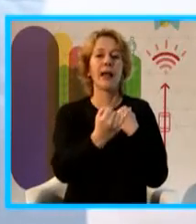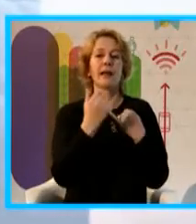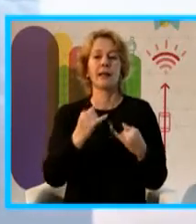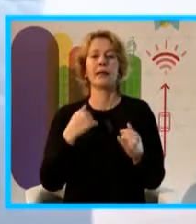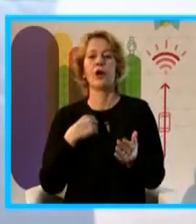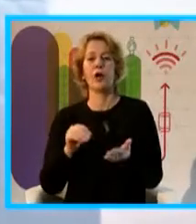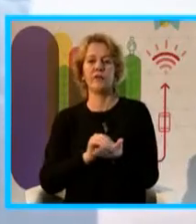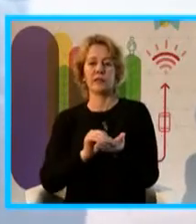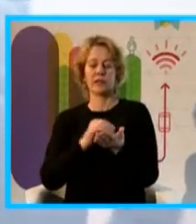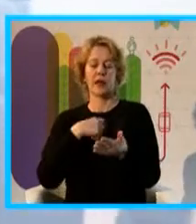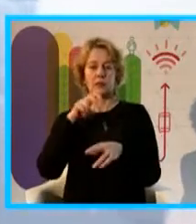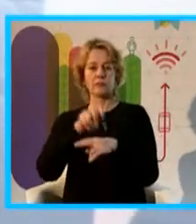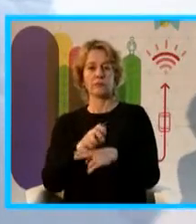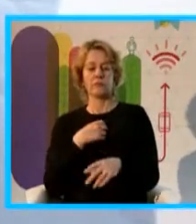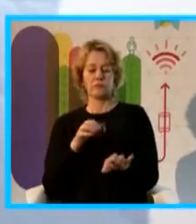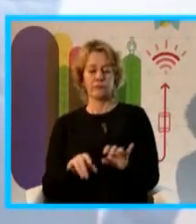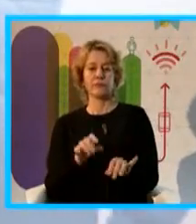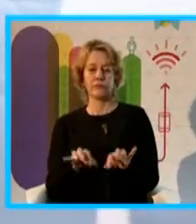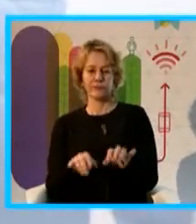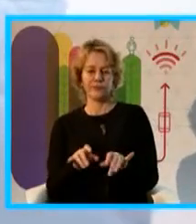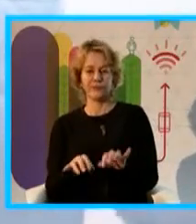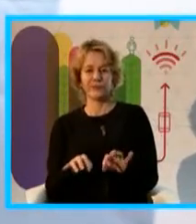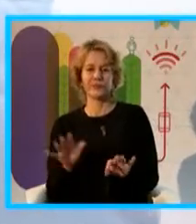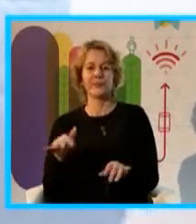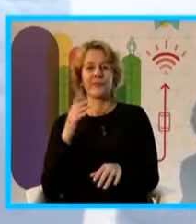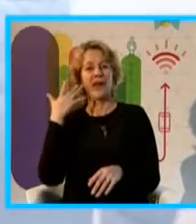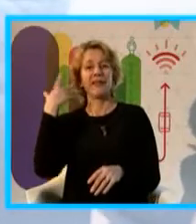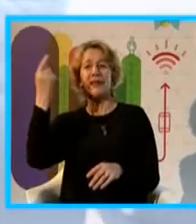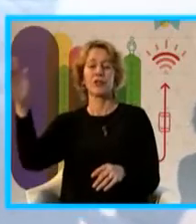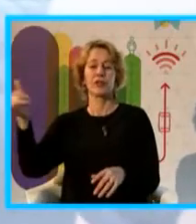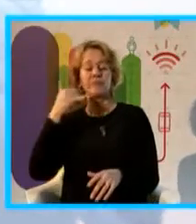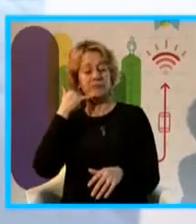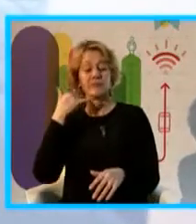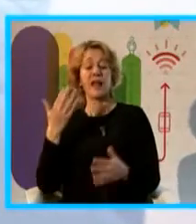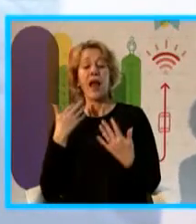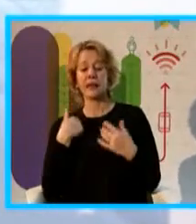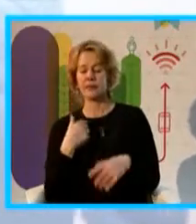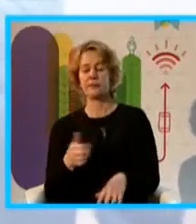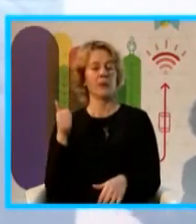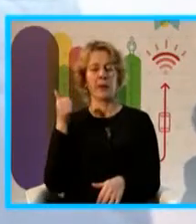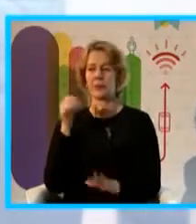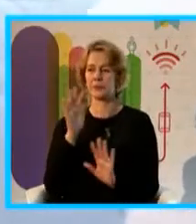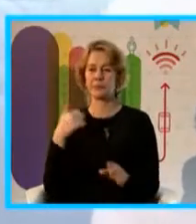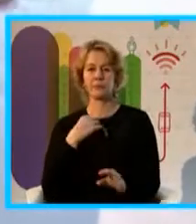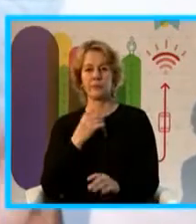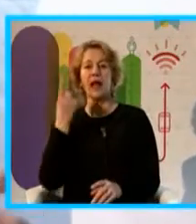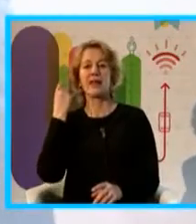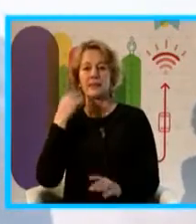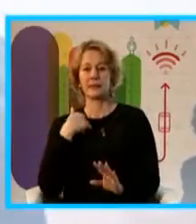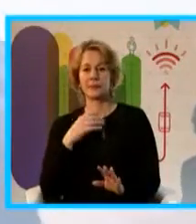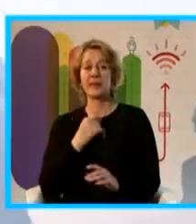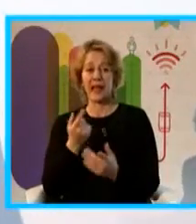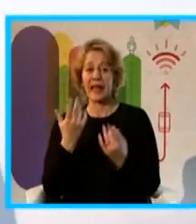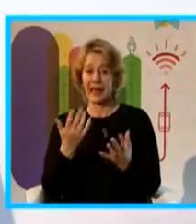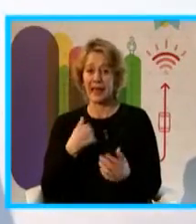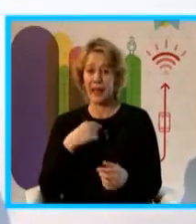oficina. Ya cuando el director levanta el tubo cómo estuvo la calidad del aire ayer le podemos decir si querés te digo cómo estuvo la